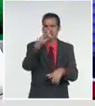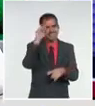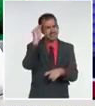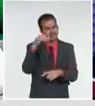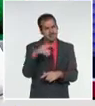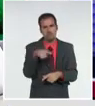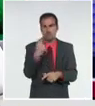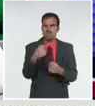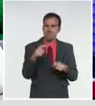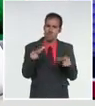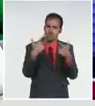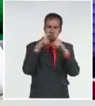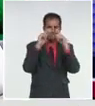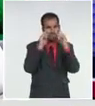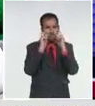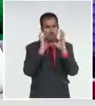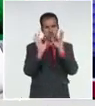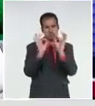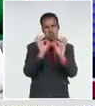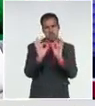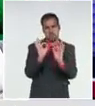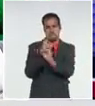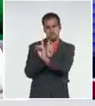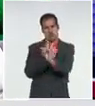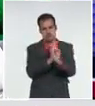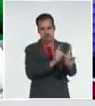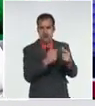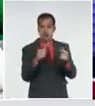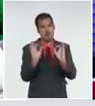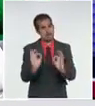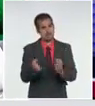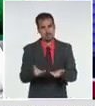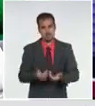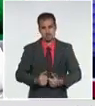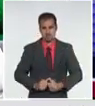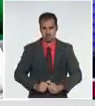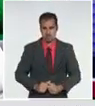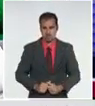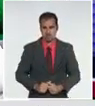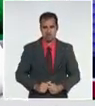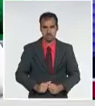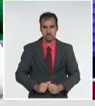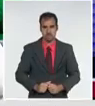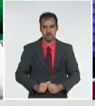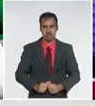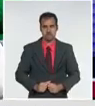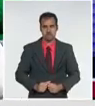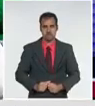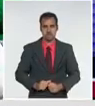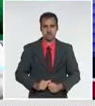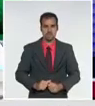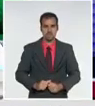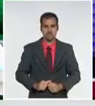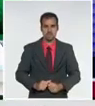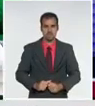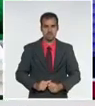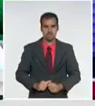cumplimentar. Ayer se procesaron 19